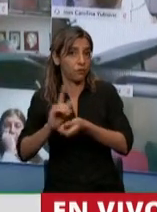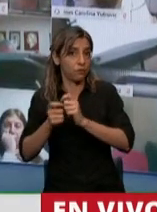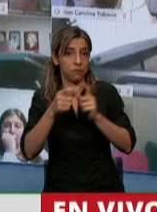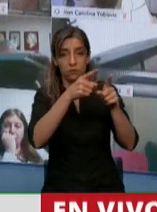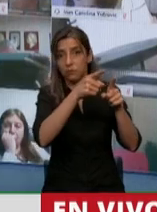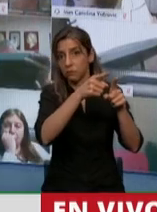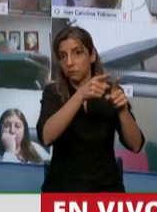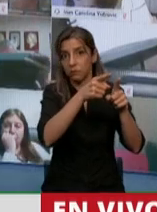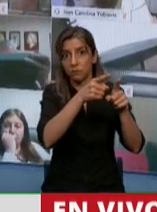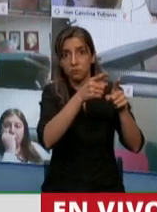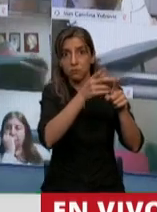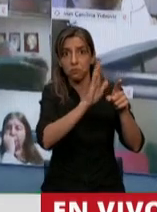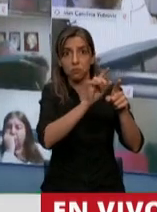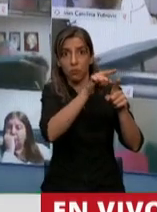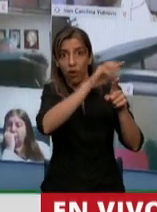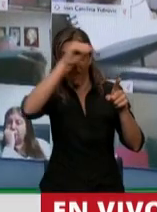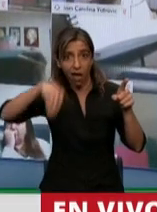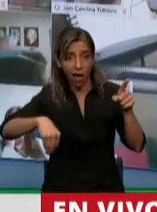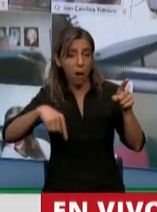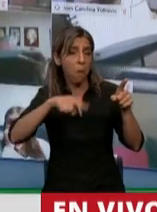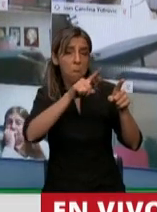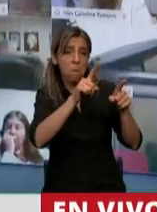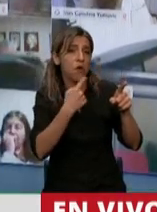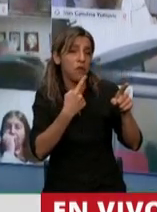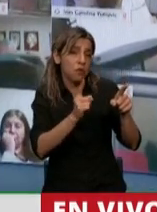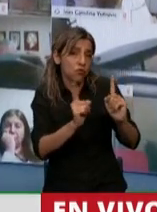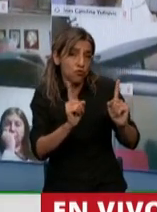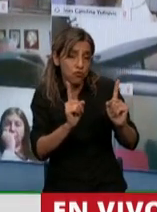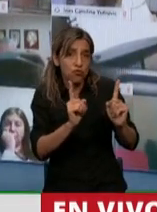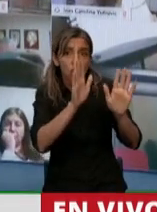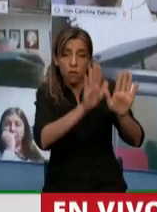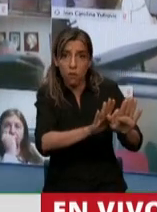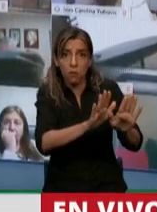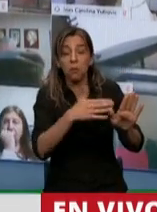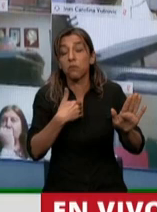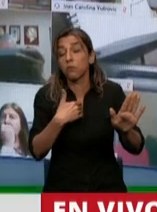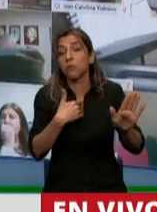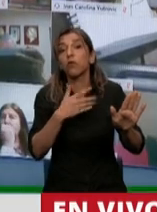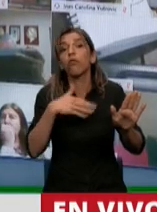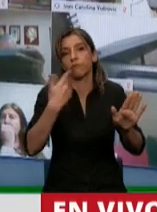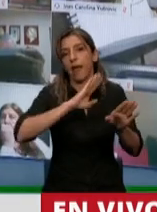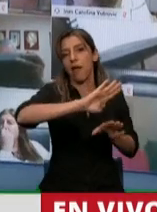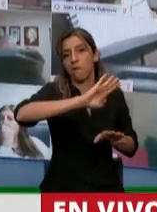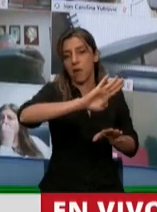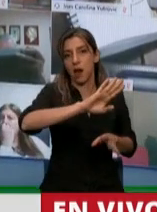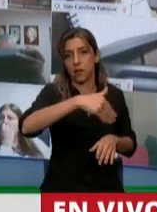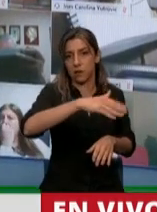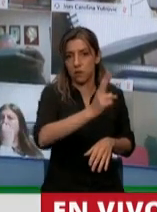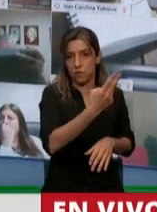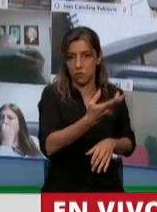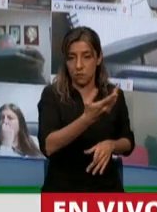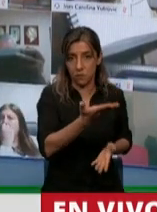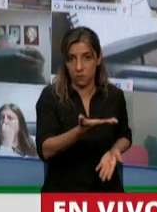las dará él si él considera que es perentorio y necesario hacerlo. Nosotros